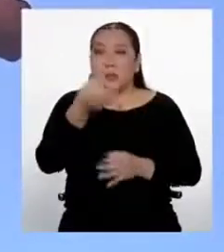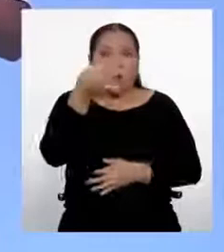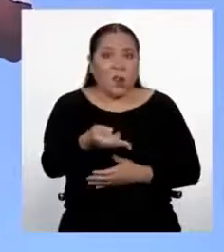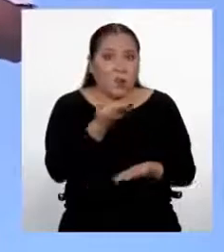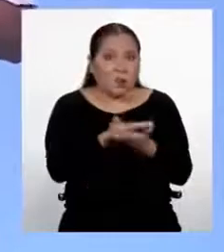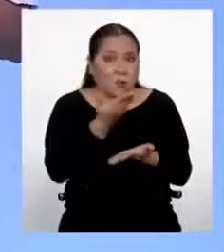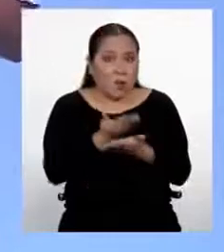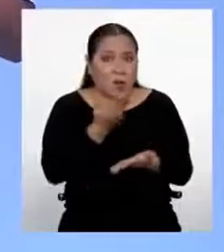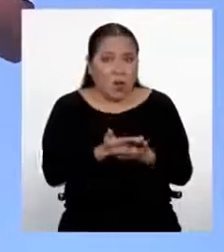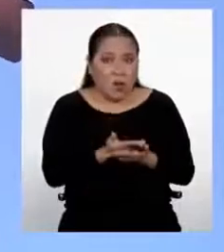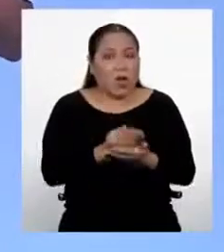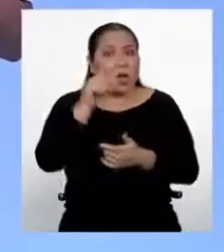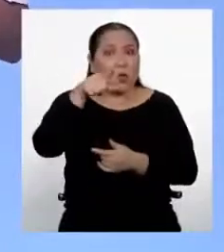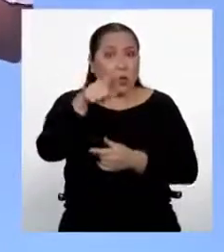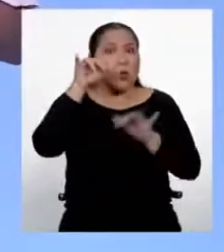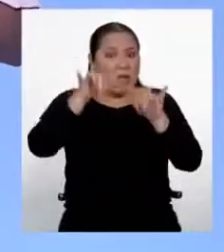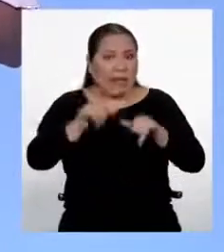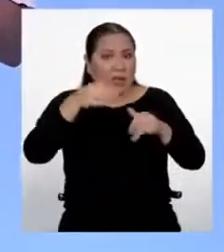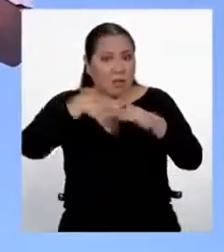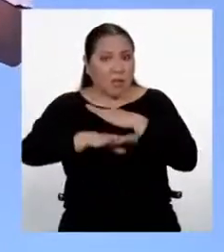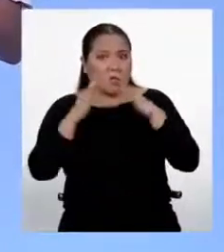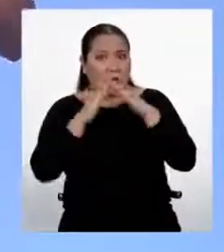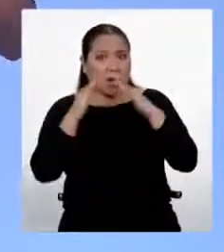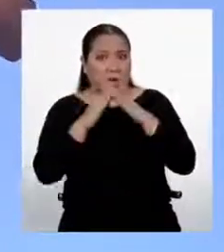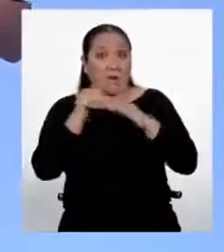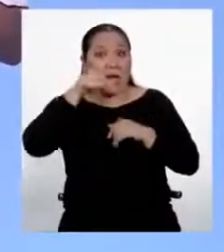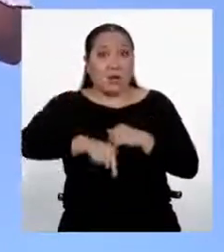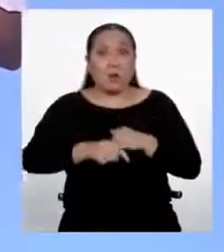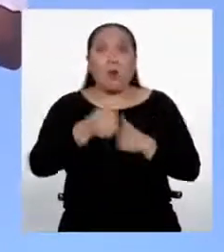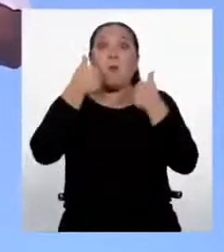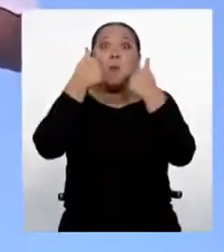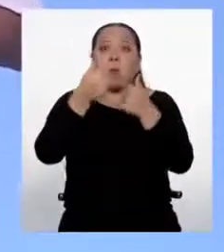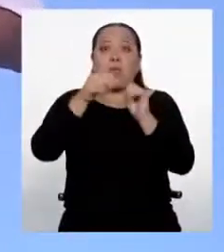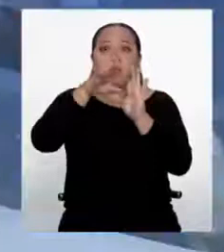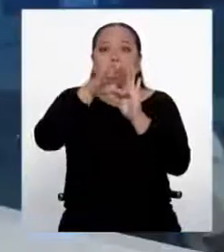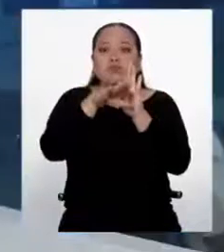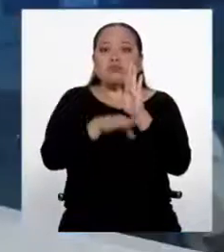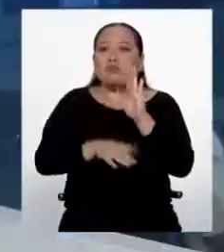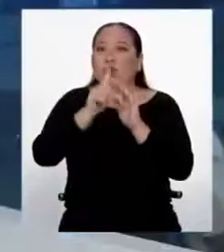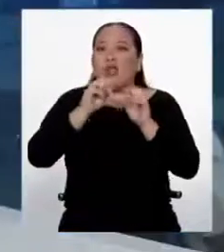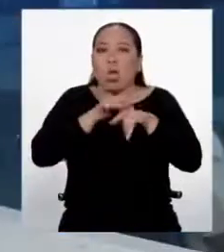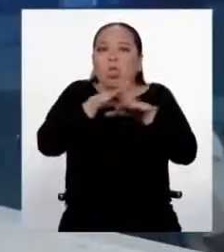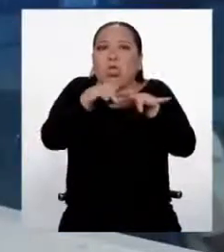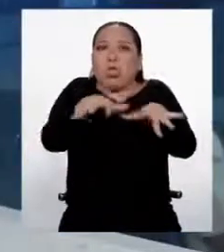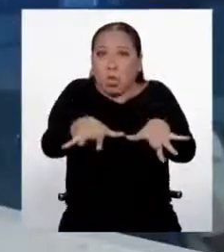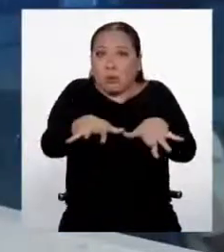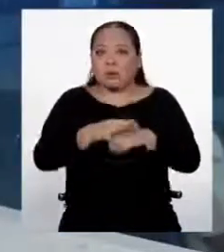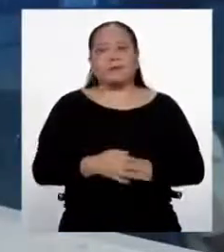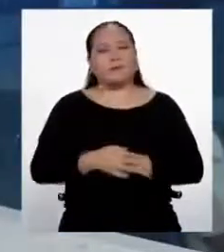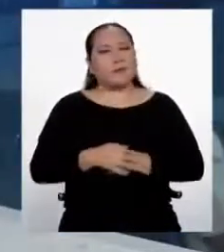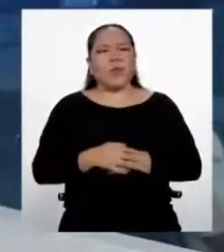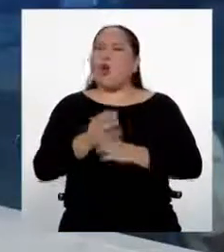aislamiento domiciliario es una medida eficaz para disminuir el contagio del COVID-19? ¿Cómo podemos